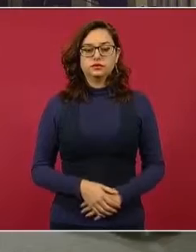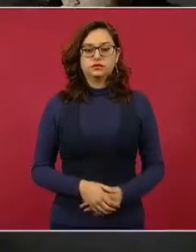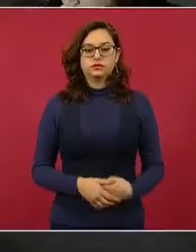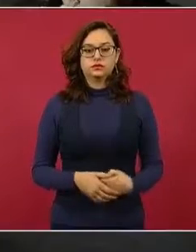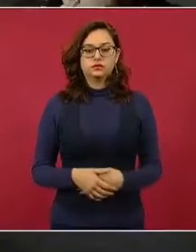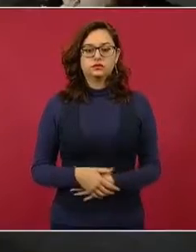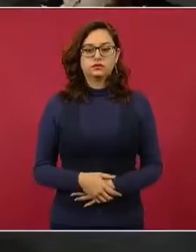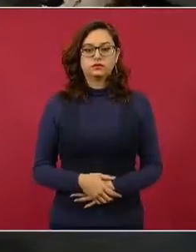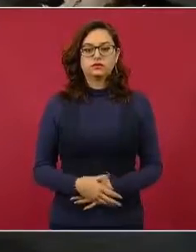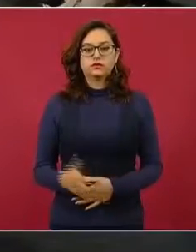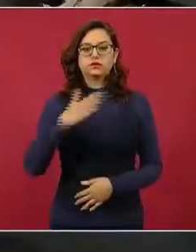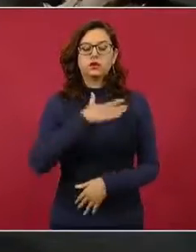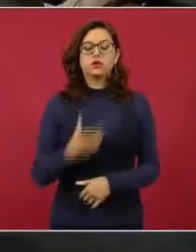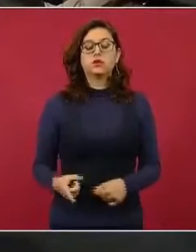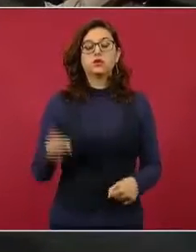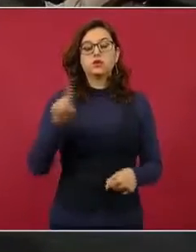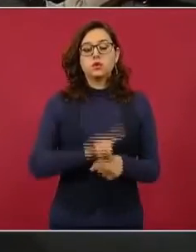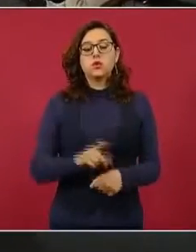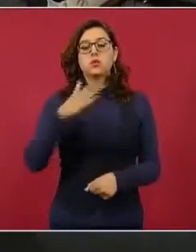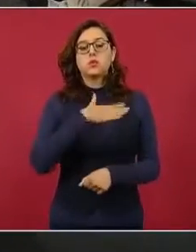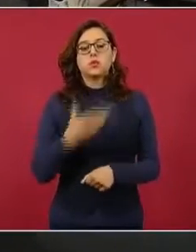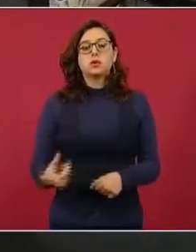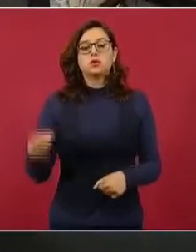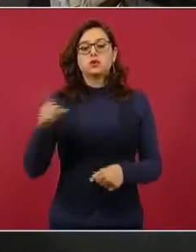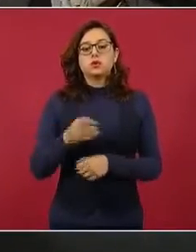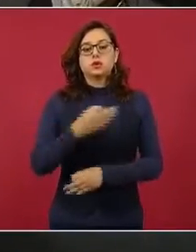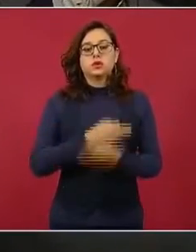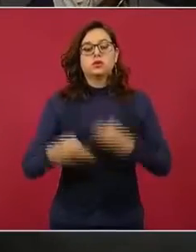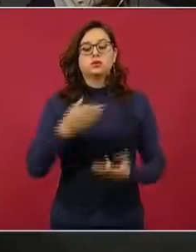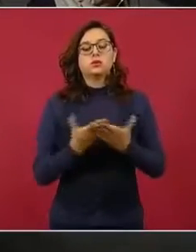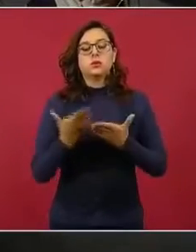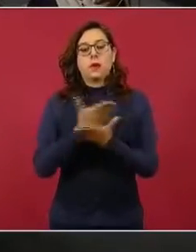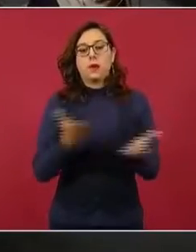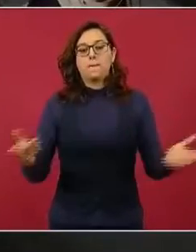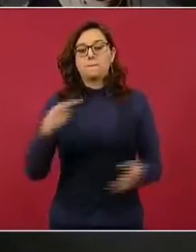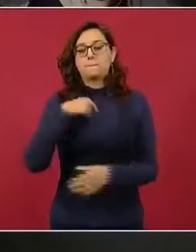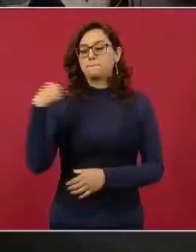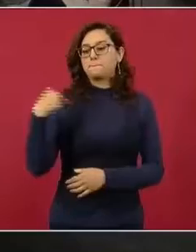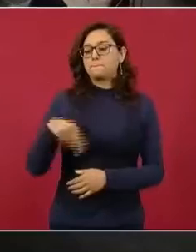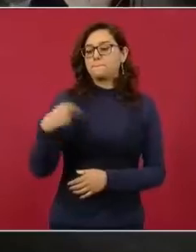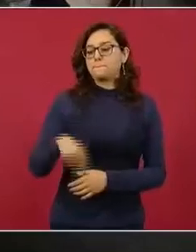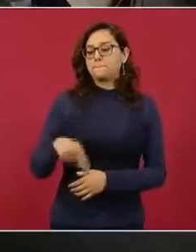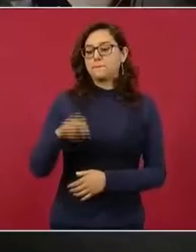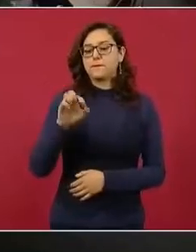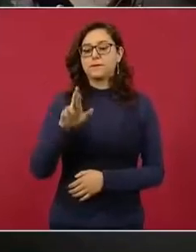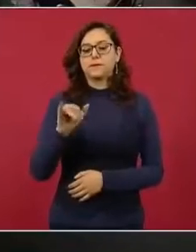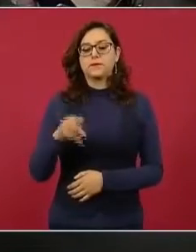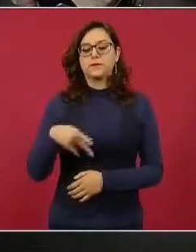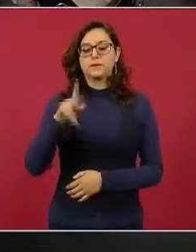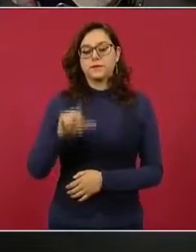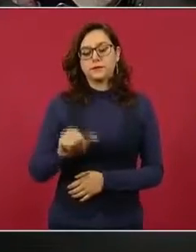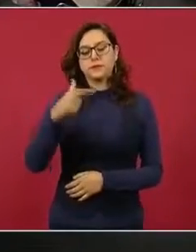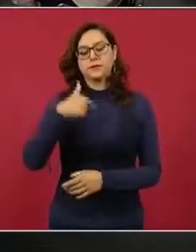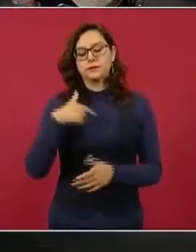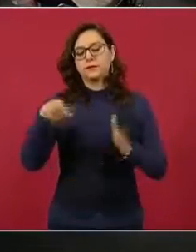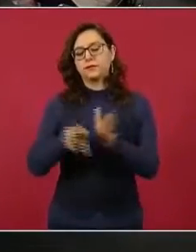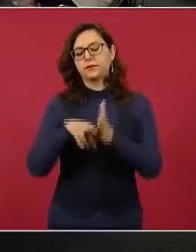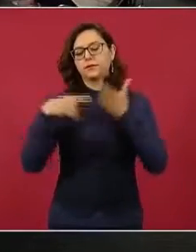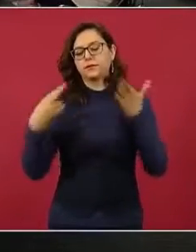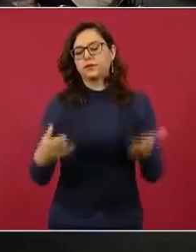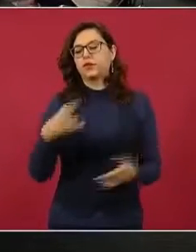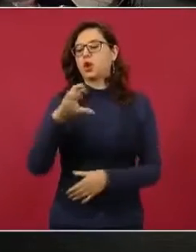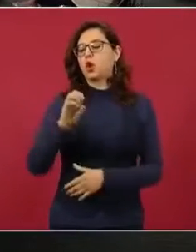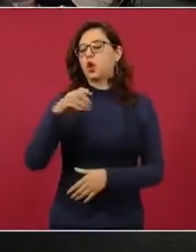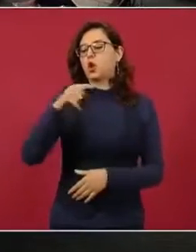Buenos días, presidente, buenos días a todos. Erika Ramírez de la revista Contralínea. Presidenta, ahora que ya se llevaron a cabo las